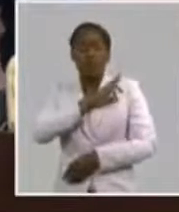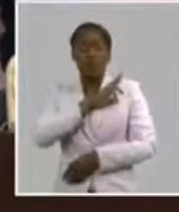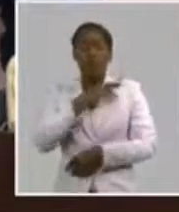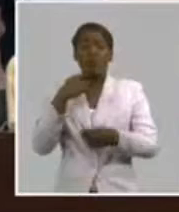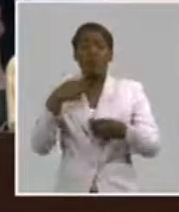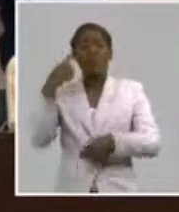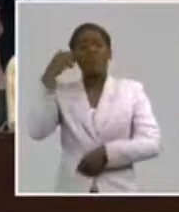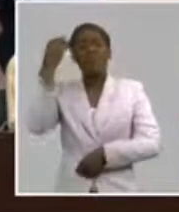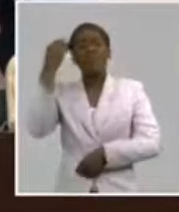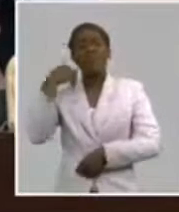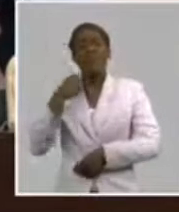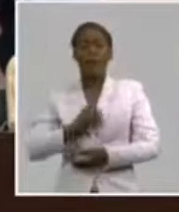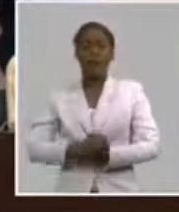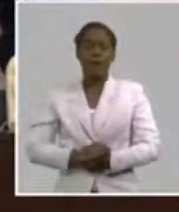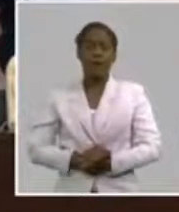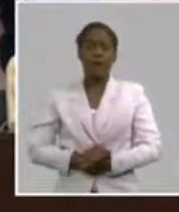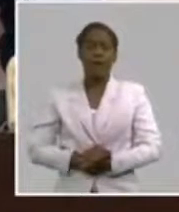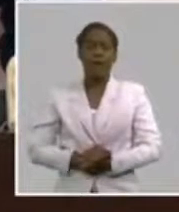Capacidad para debatir.